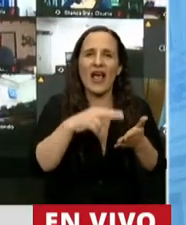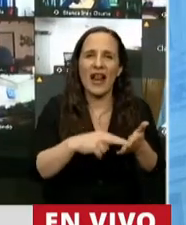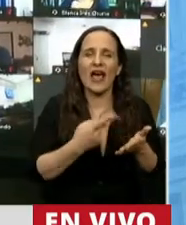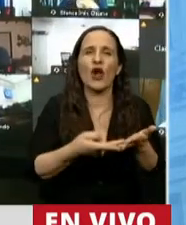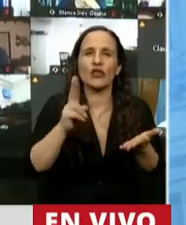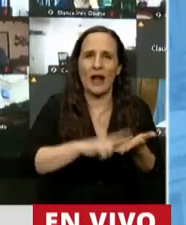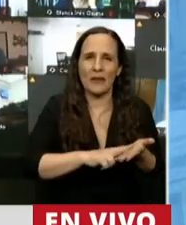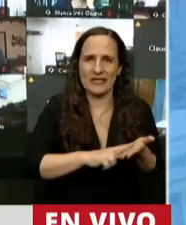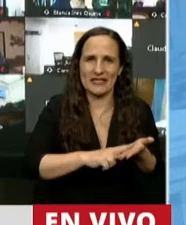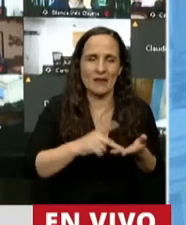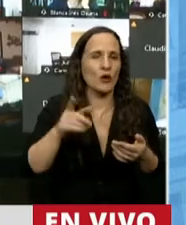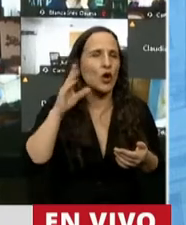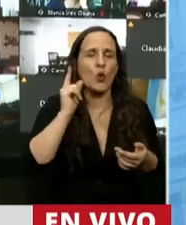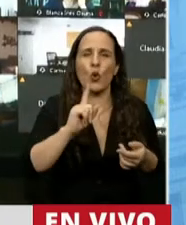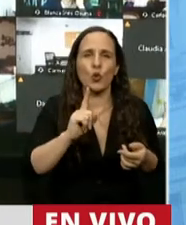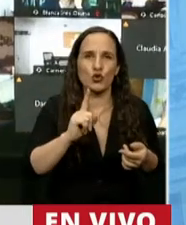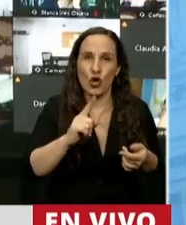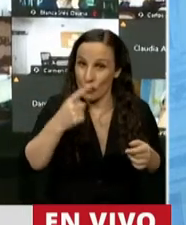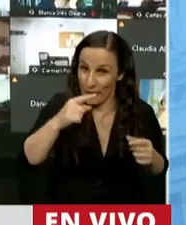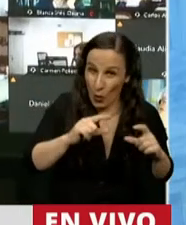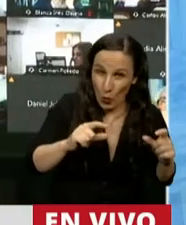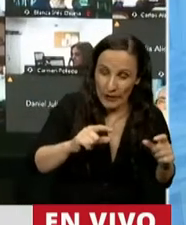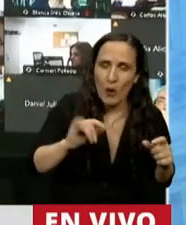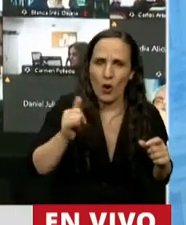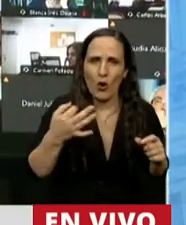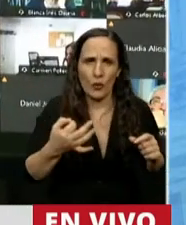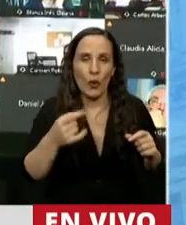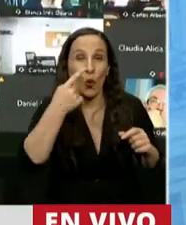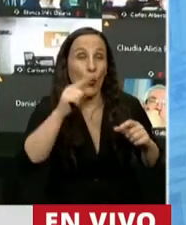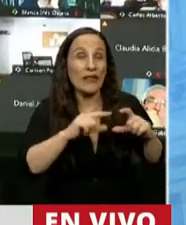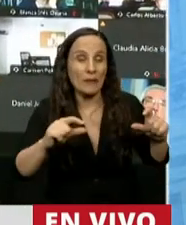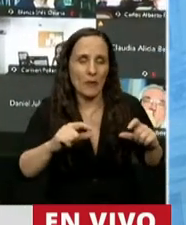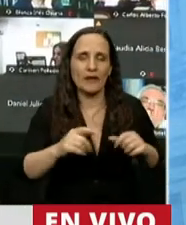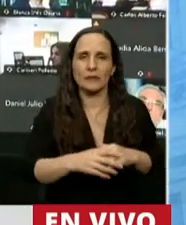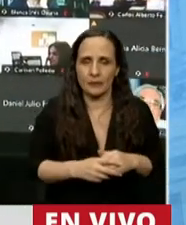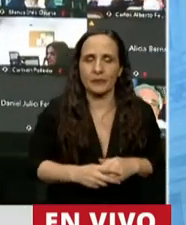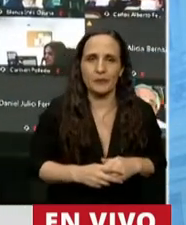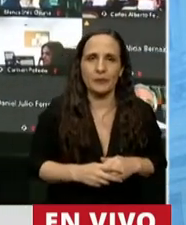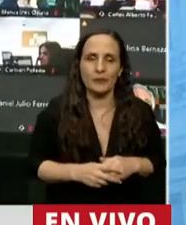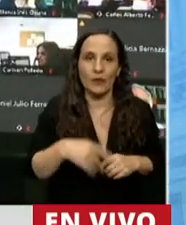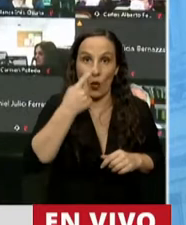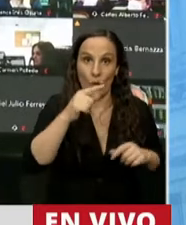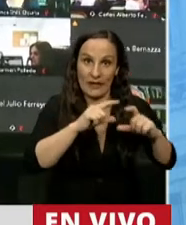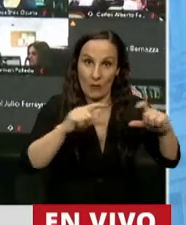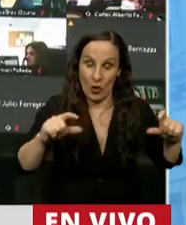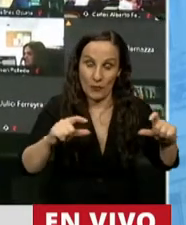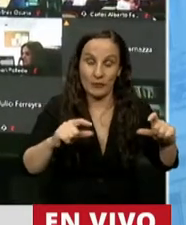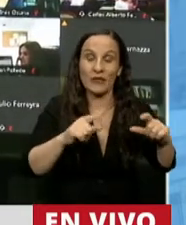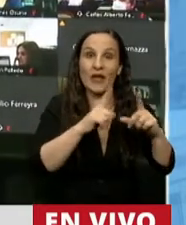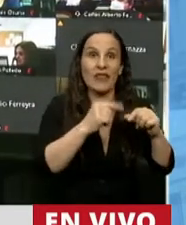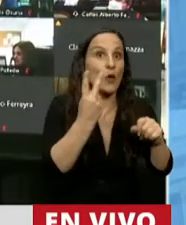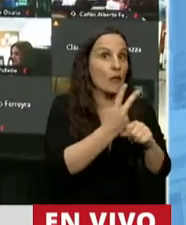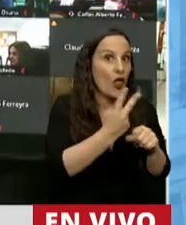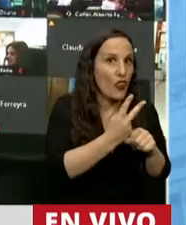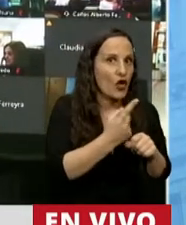nuevamente que no se escuchó? El último párrafo del artículo 2